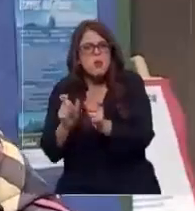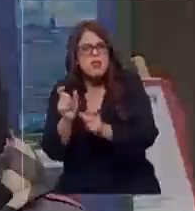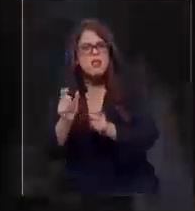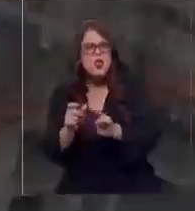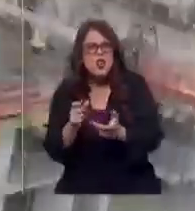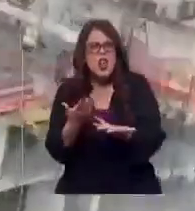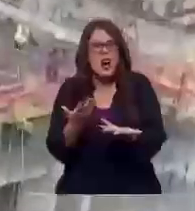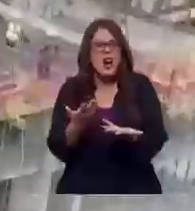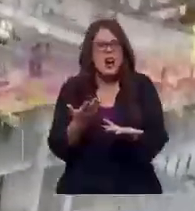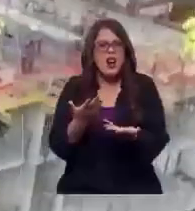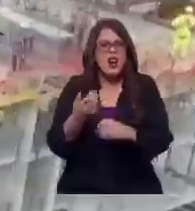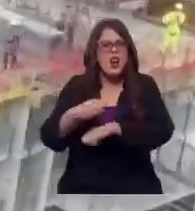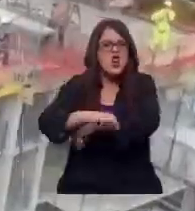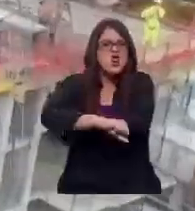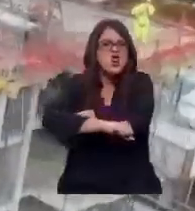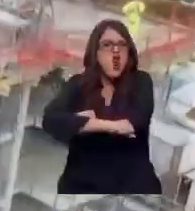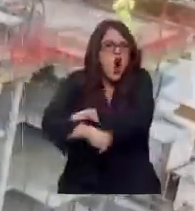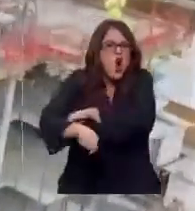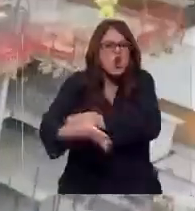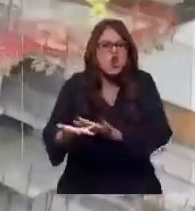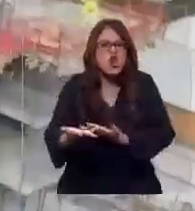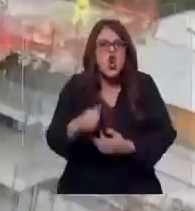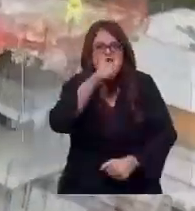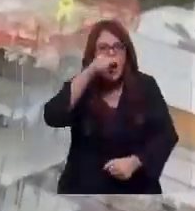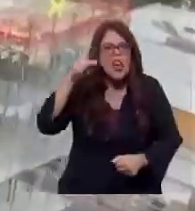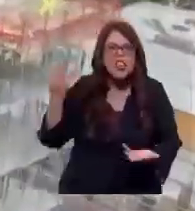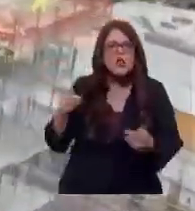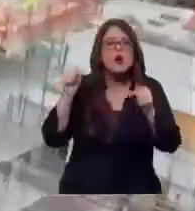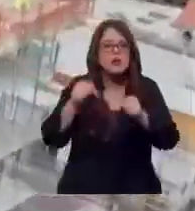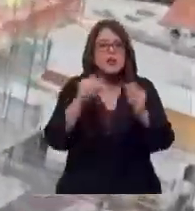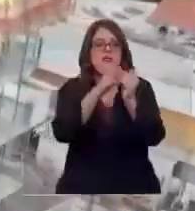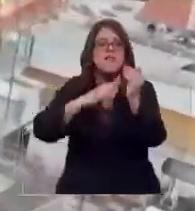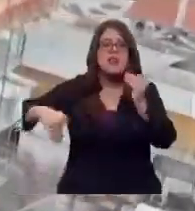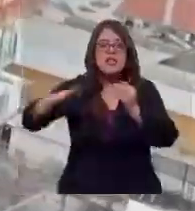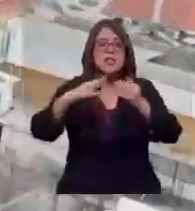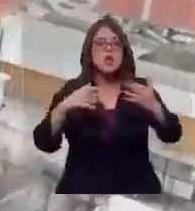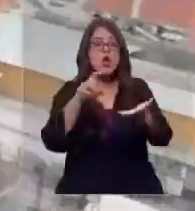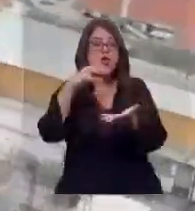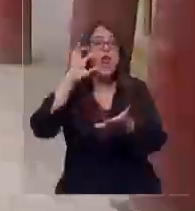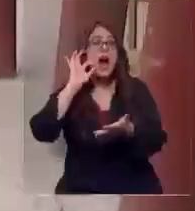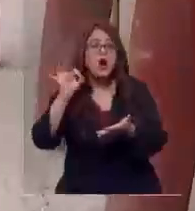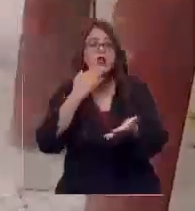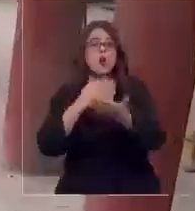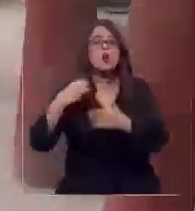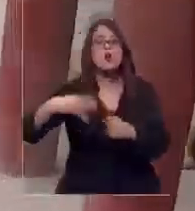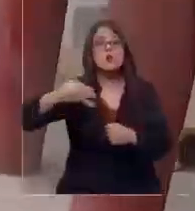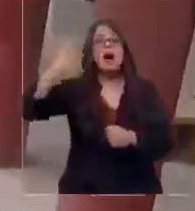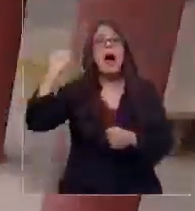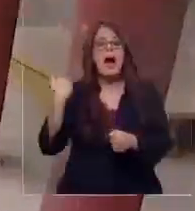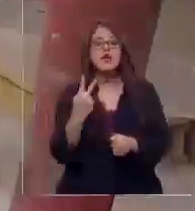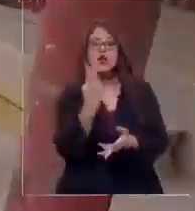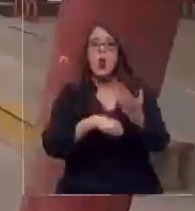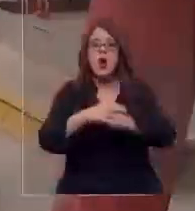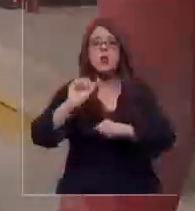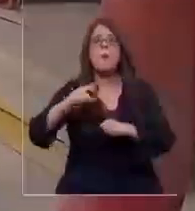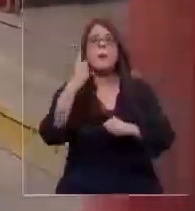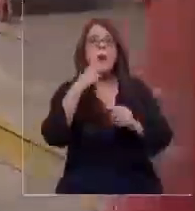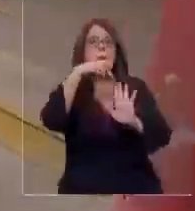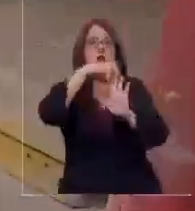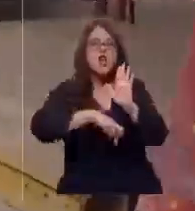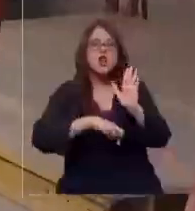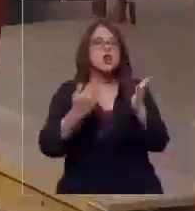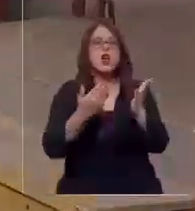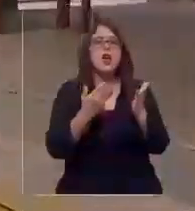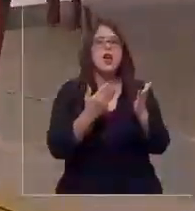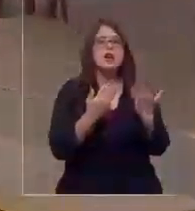prostitución. Así se enfrentaban los vecinos de Las Condes cuando el municipio anunció hace dos años el primer proyecto de viviendas